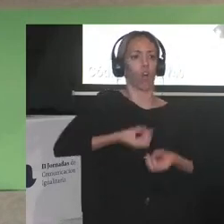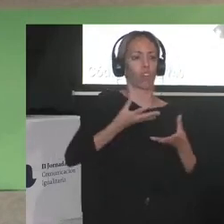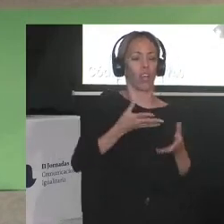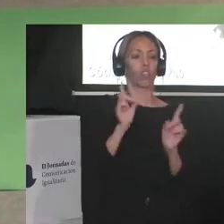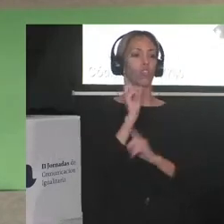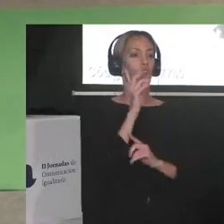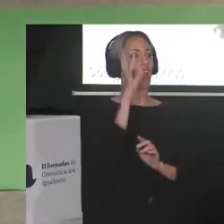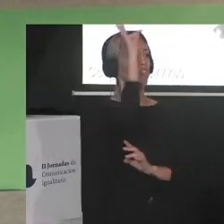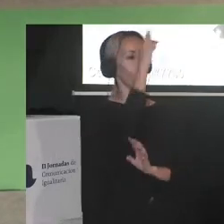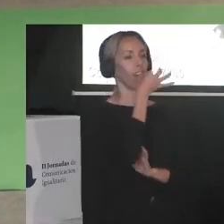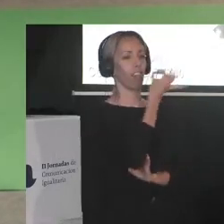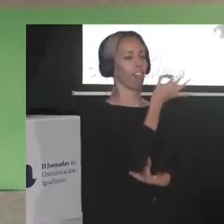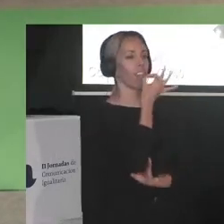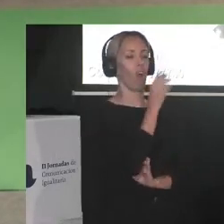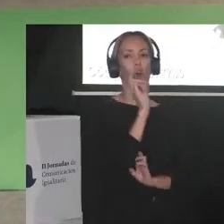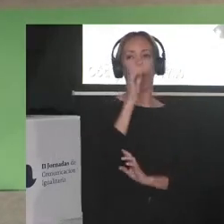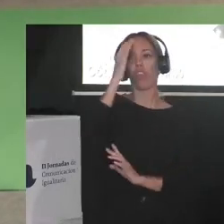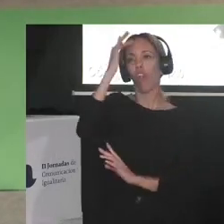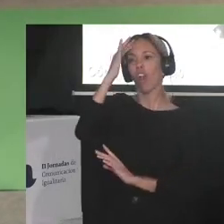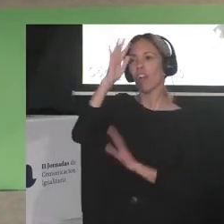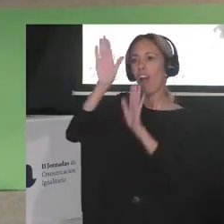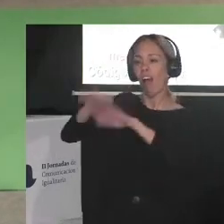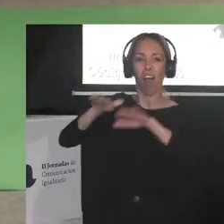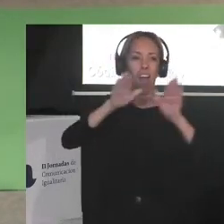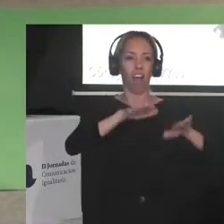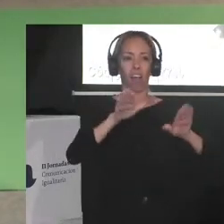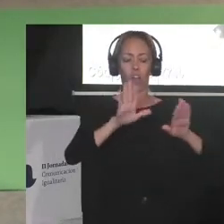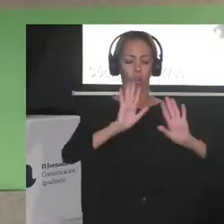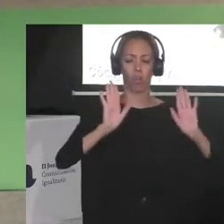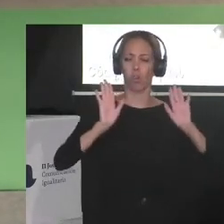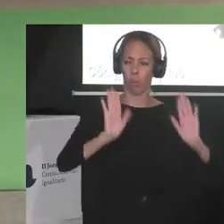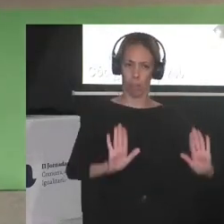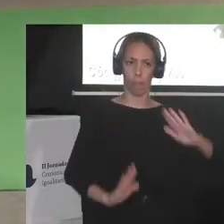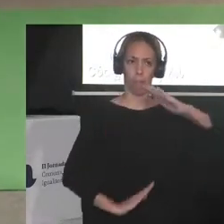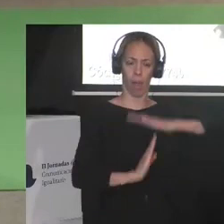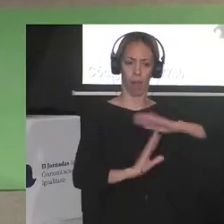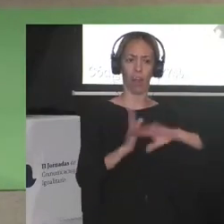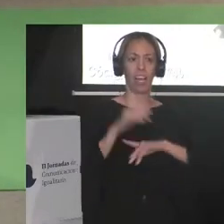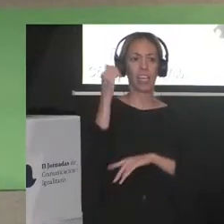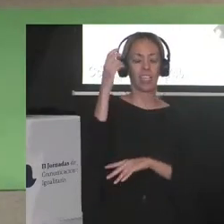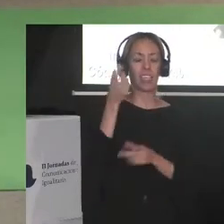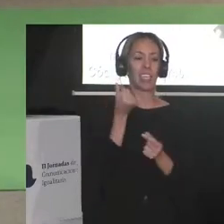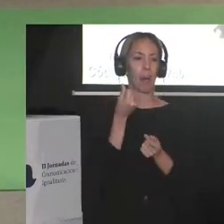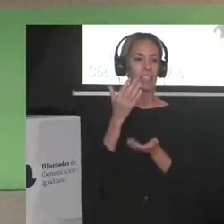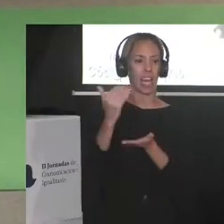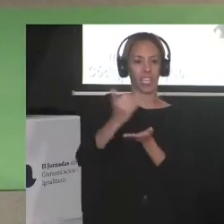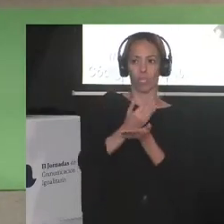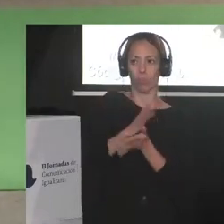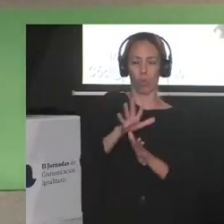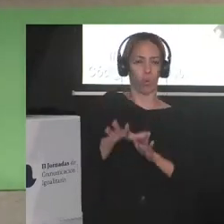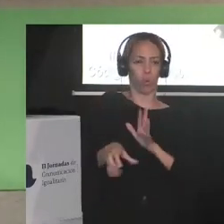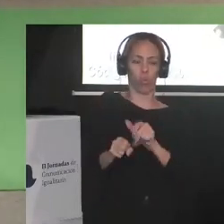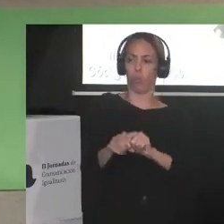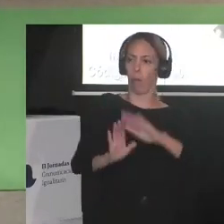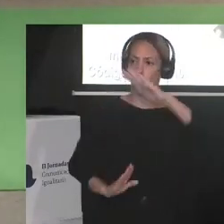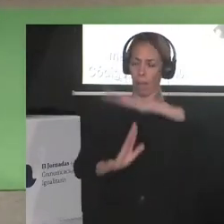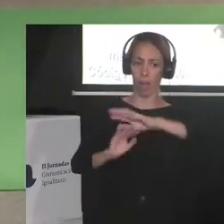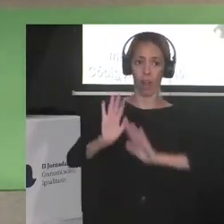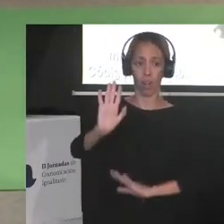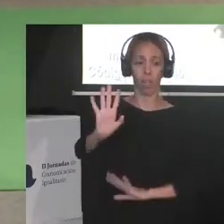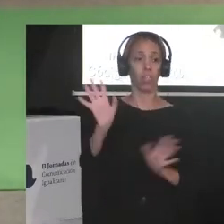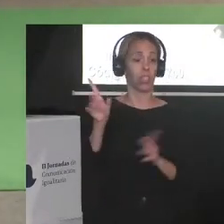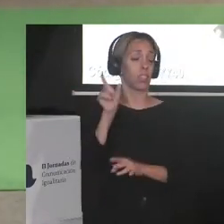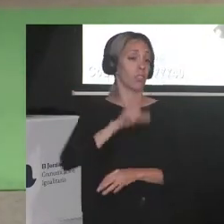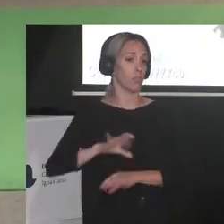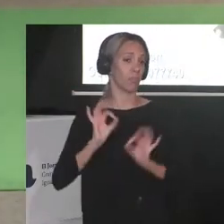de la teoría más allá de la ideología para desde ahí pararle el macho al capitalismo y las putas nos pueden enseñar mucho